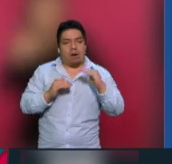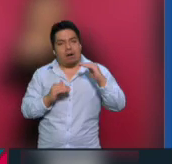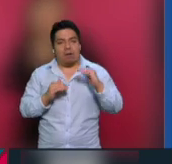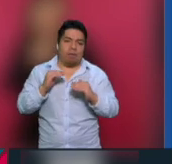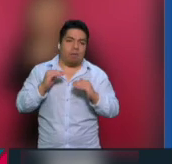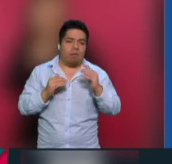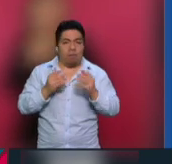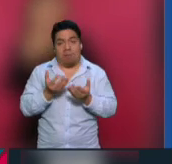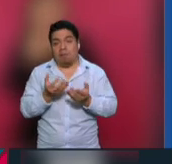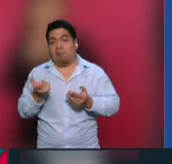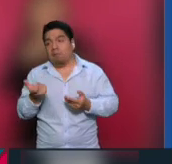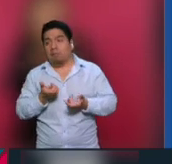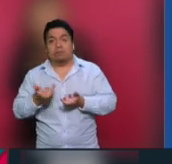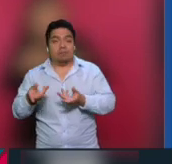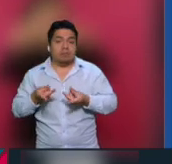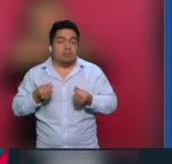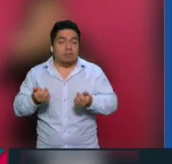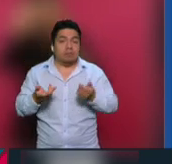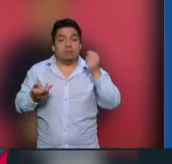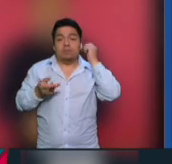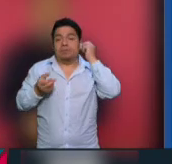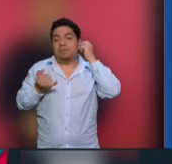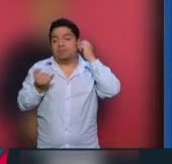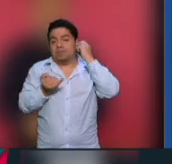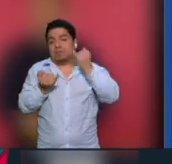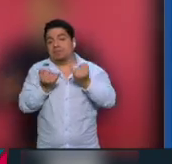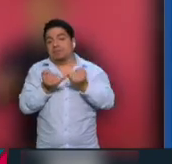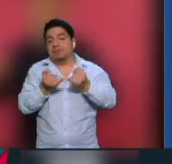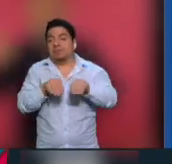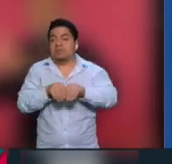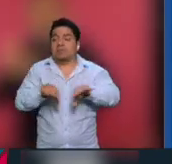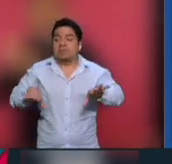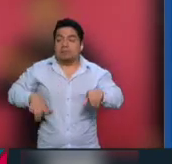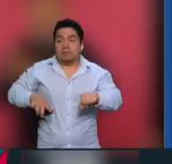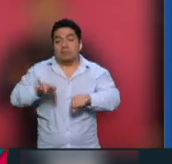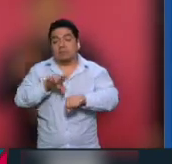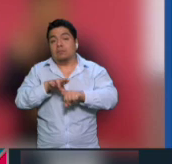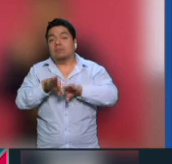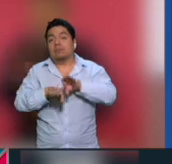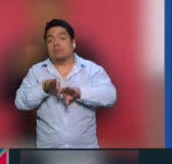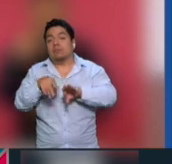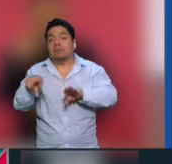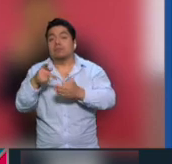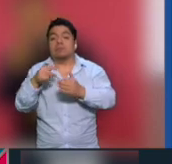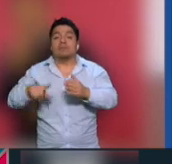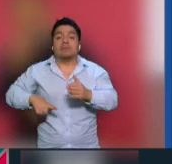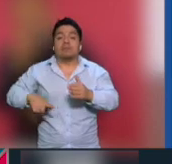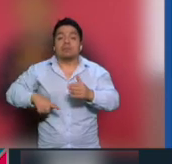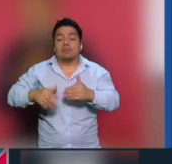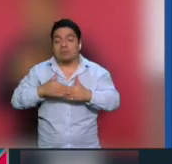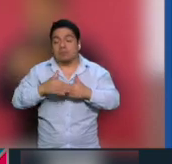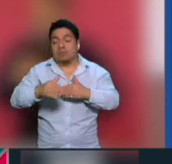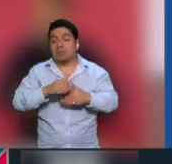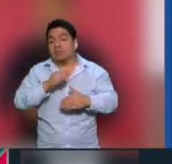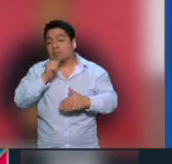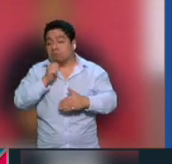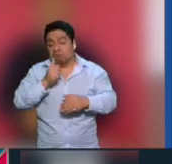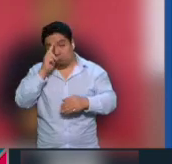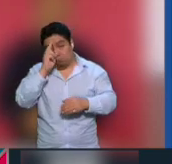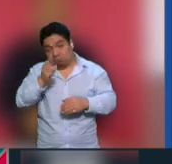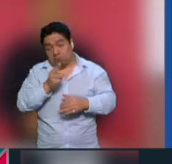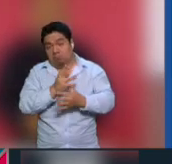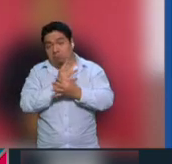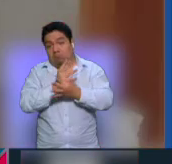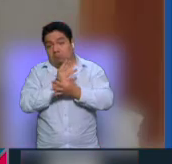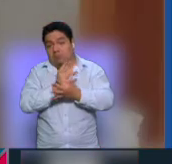indebidamente recursos públicos y de que difundió propaganda gubernamental buscando exaltar a su gobierno en periodo prohibido, lo cual, dicen,